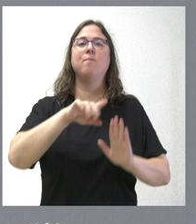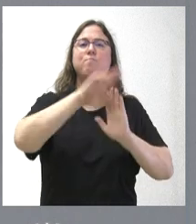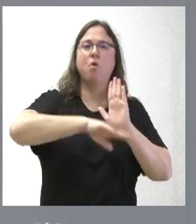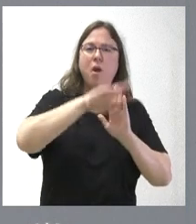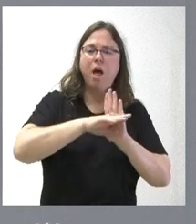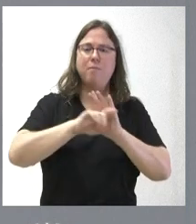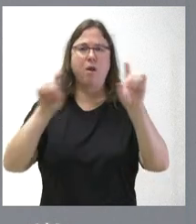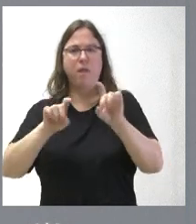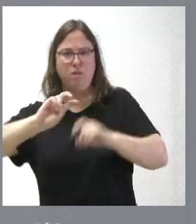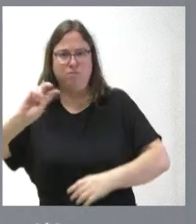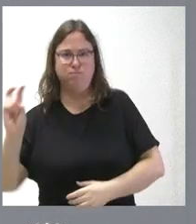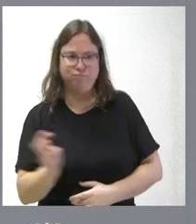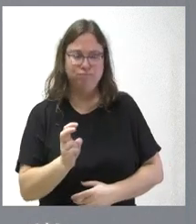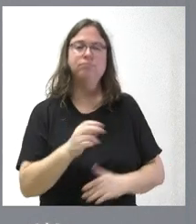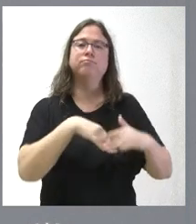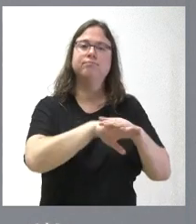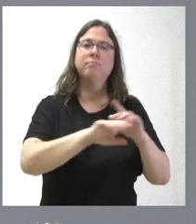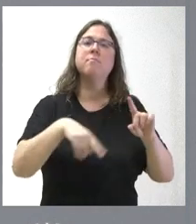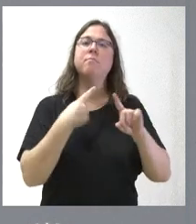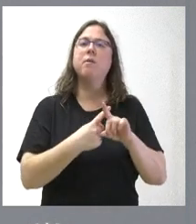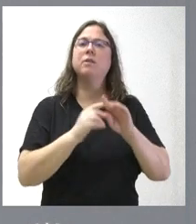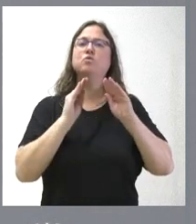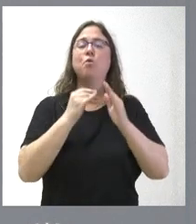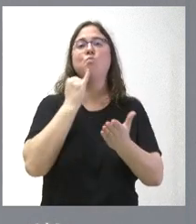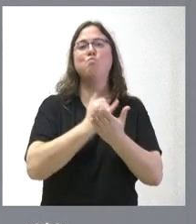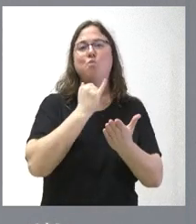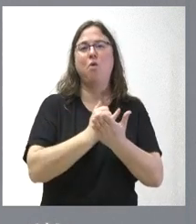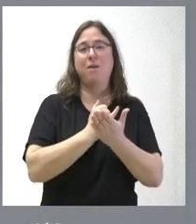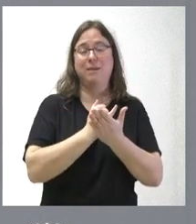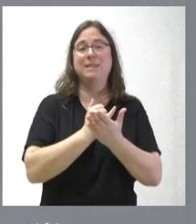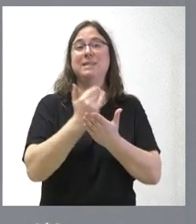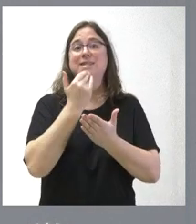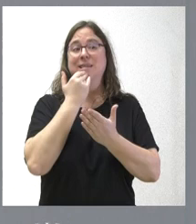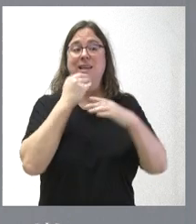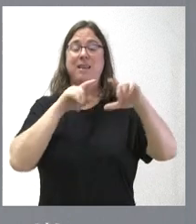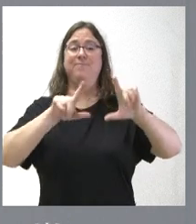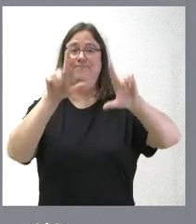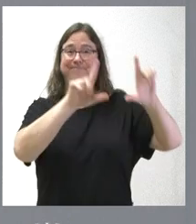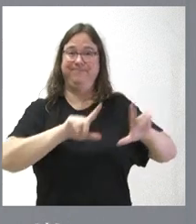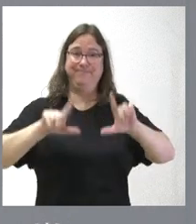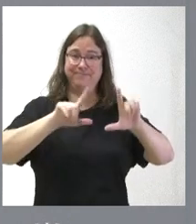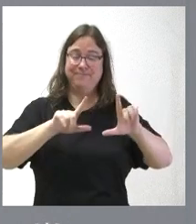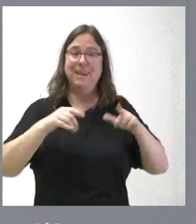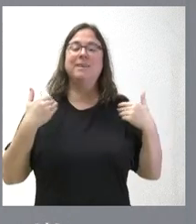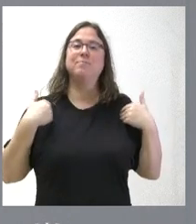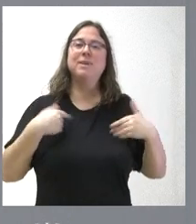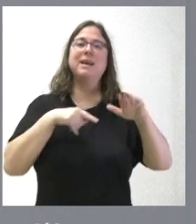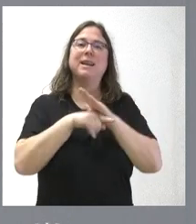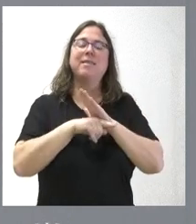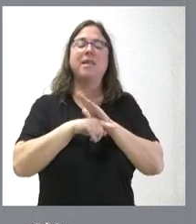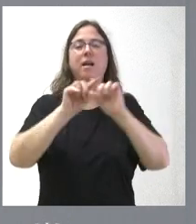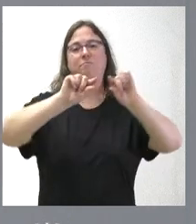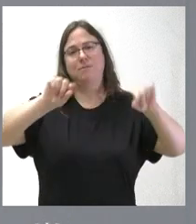de estos procesos de datos y almacenamiento de pruebas diagnósticas no radiológicas de la Gerencia Regional de Salud.